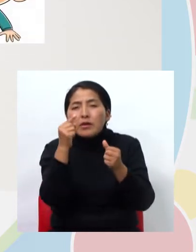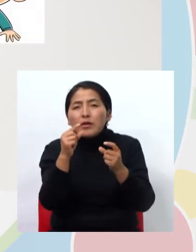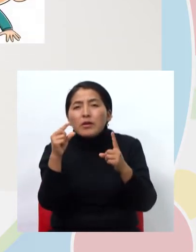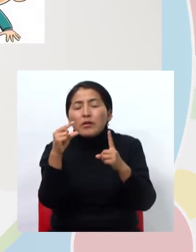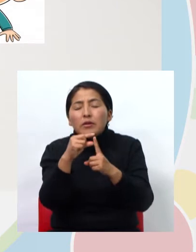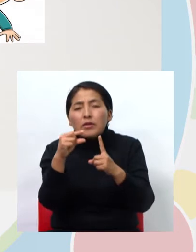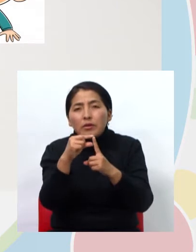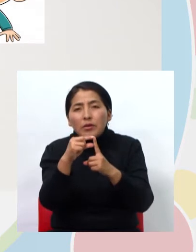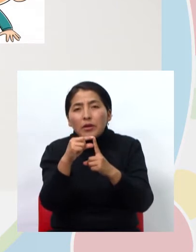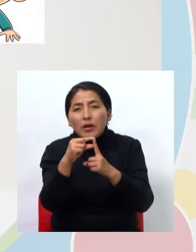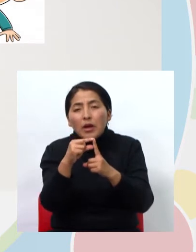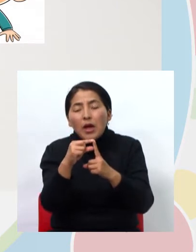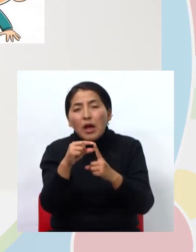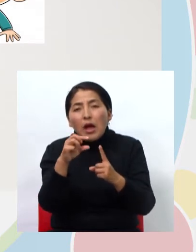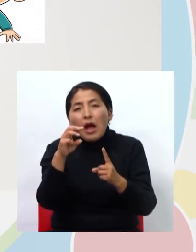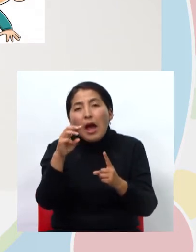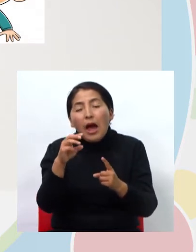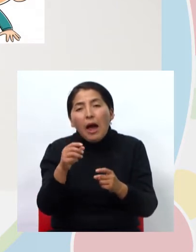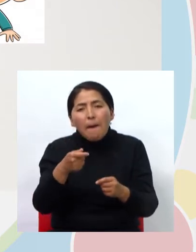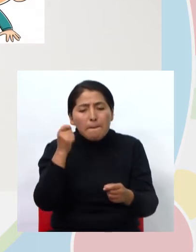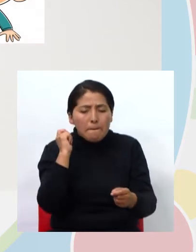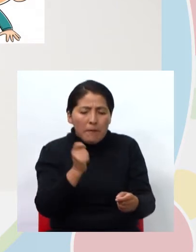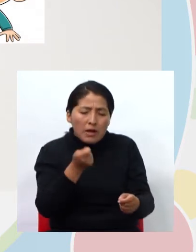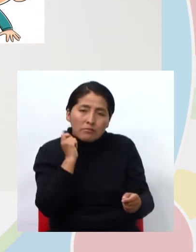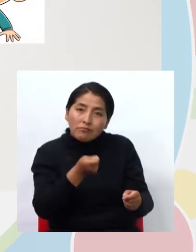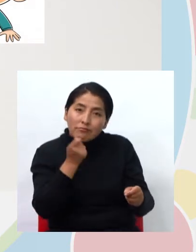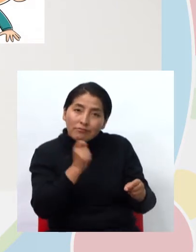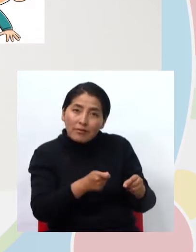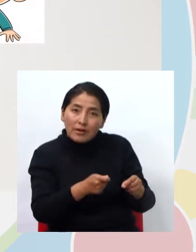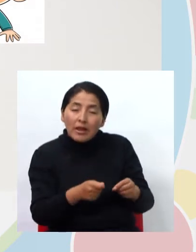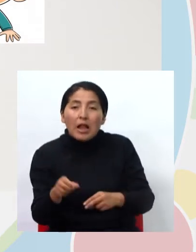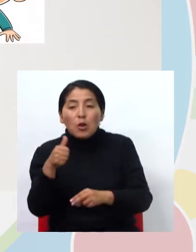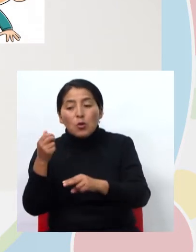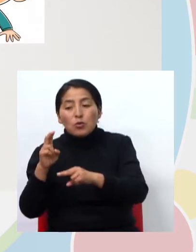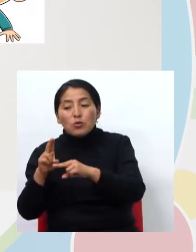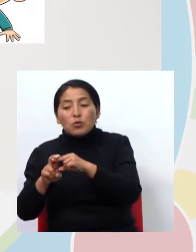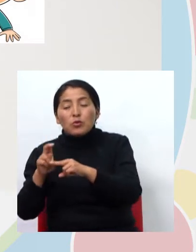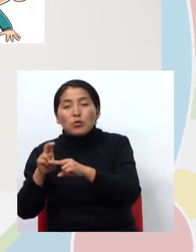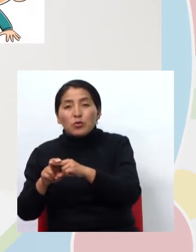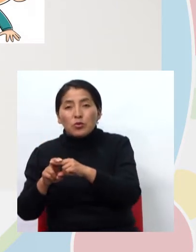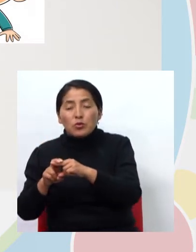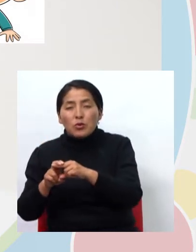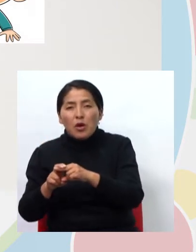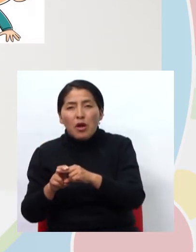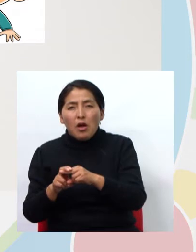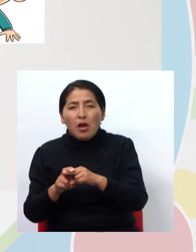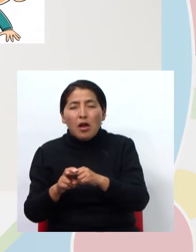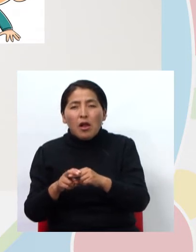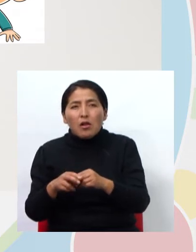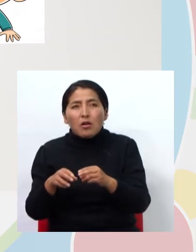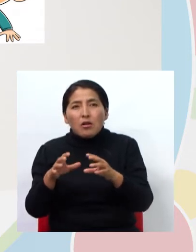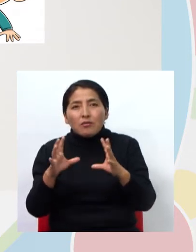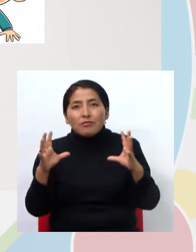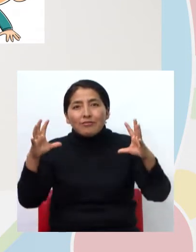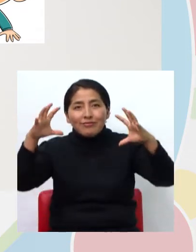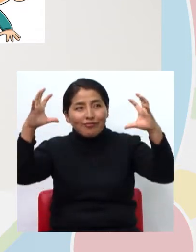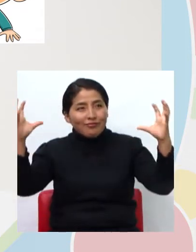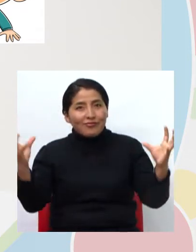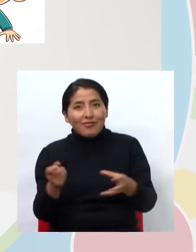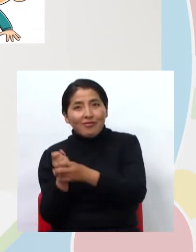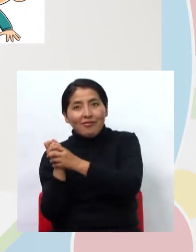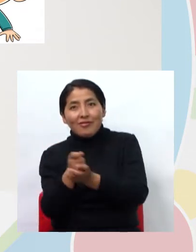es martillo. Martillo, la segunda, silla, piñata y